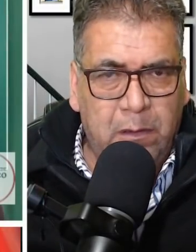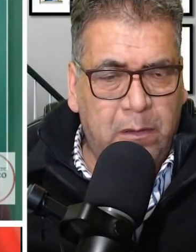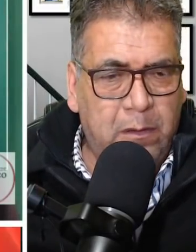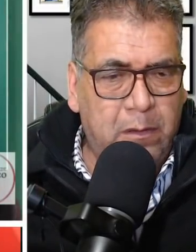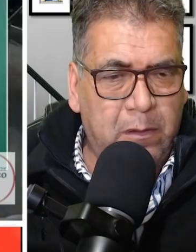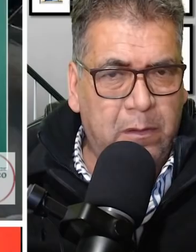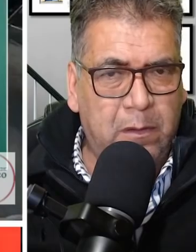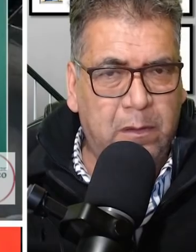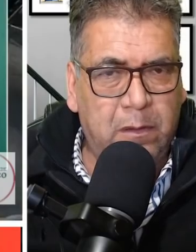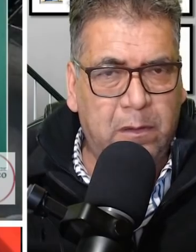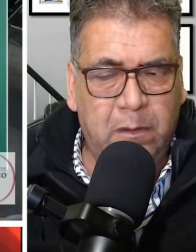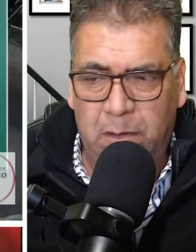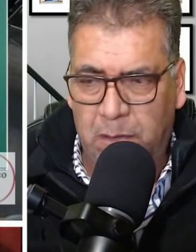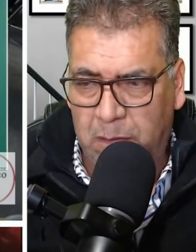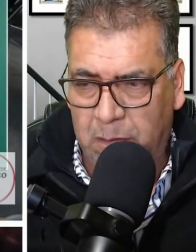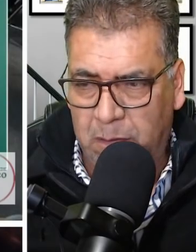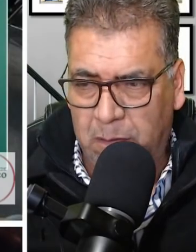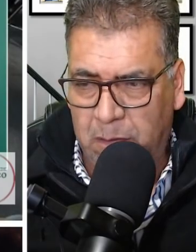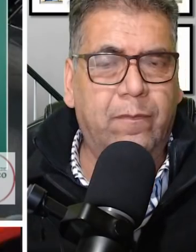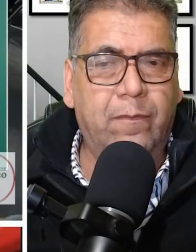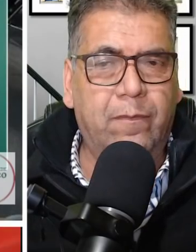Muy bien. no,